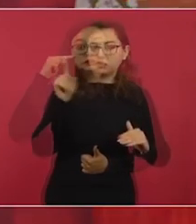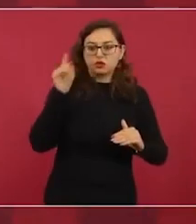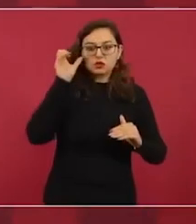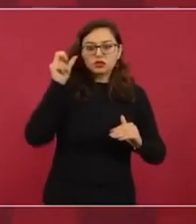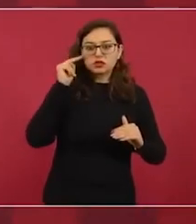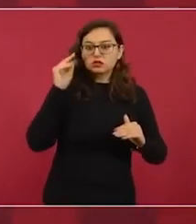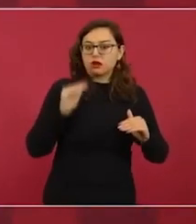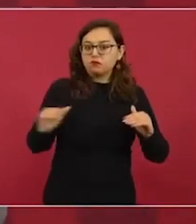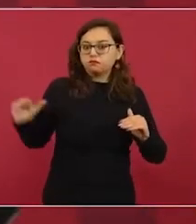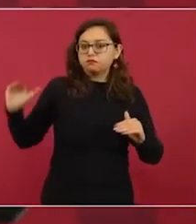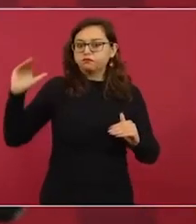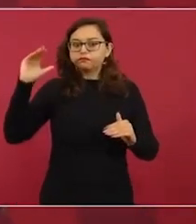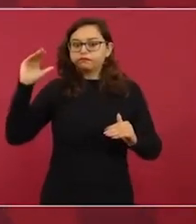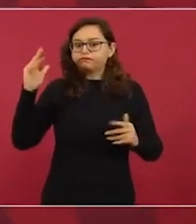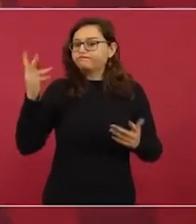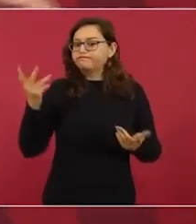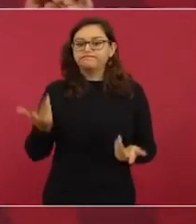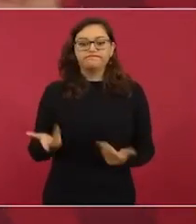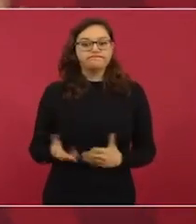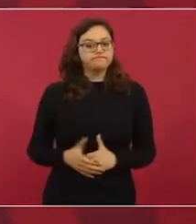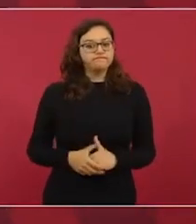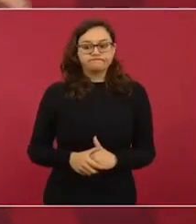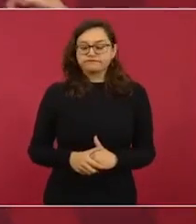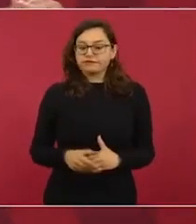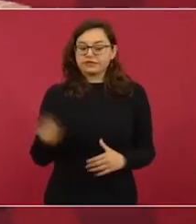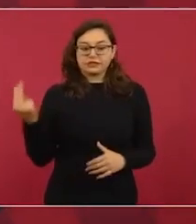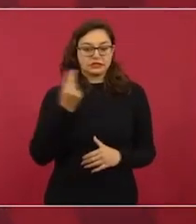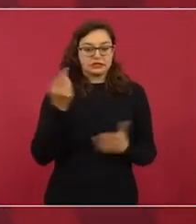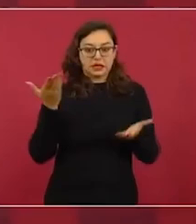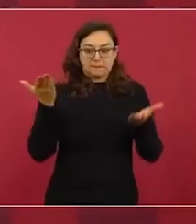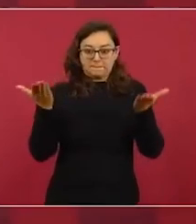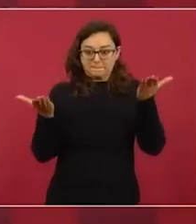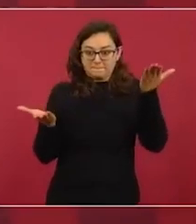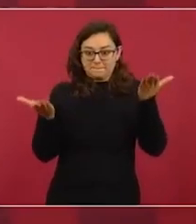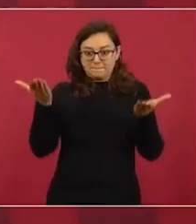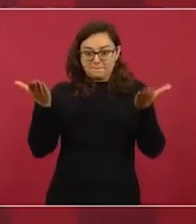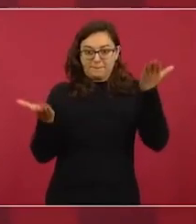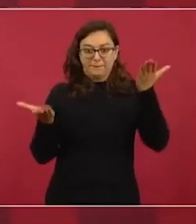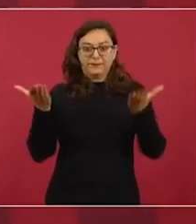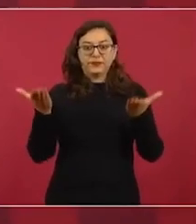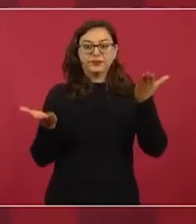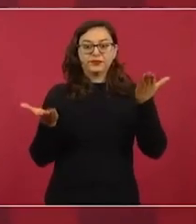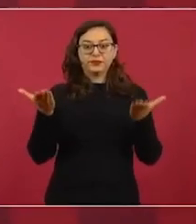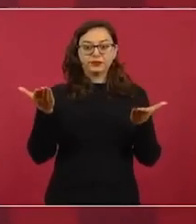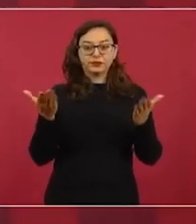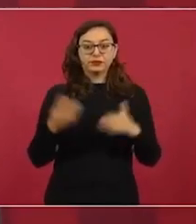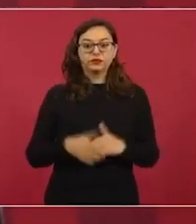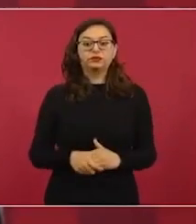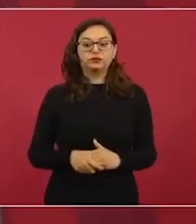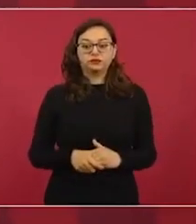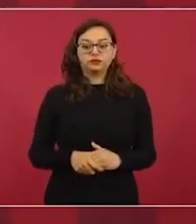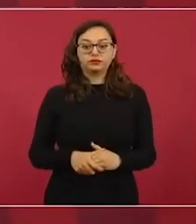necesitamos mantener los equilibrios. Así como no estamos